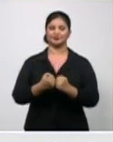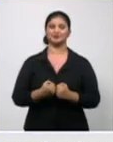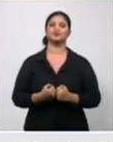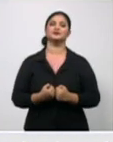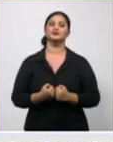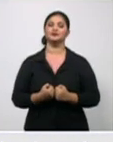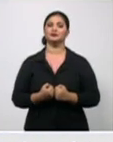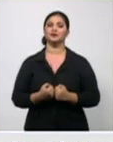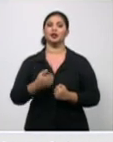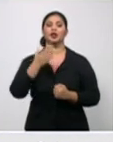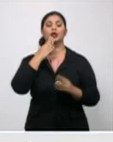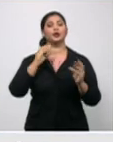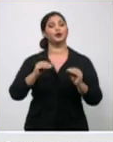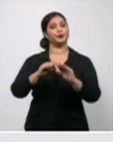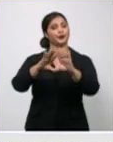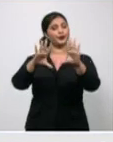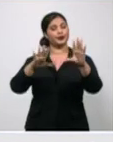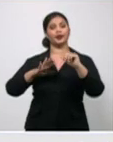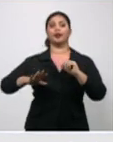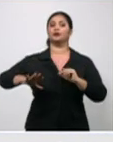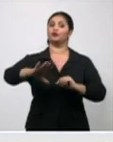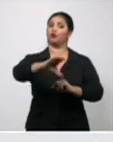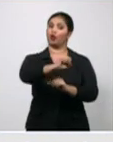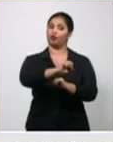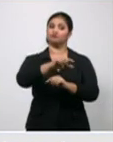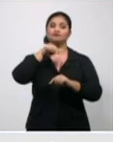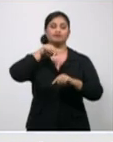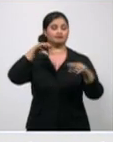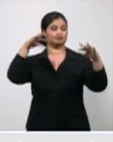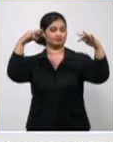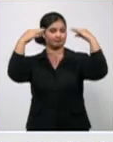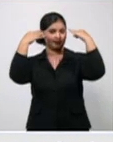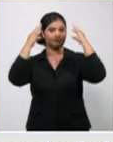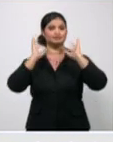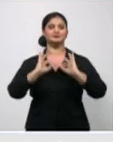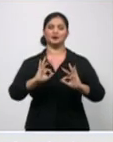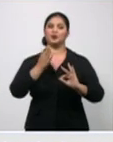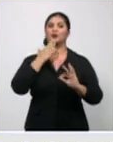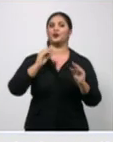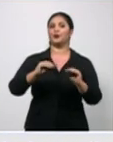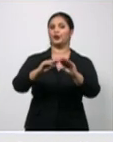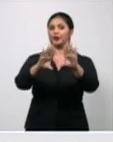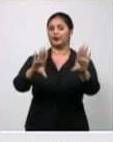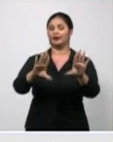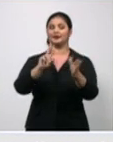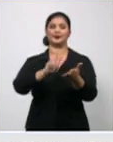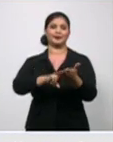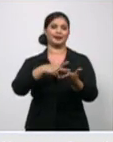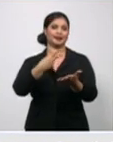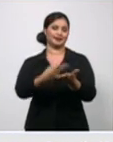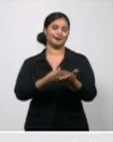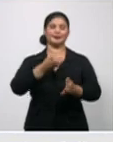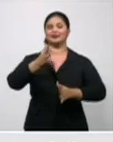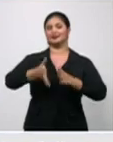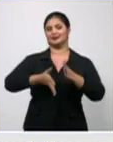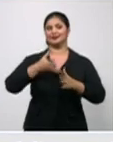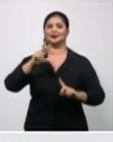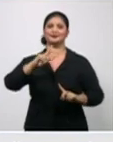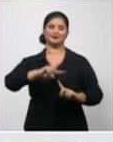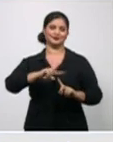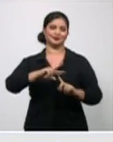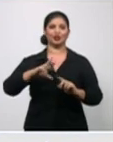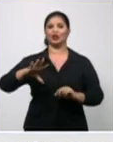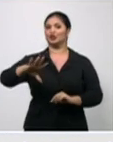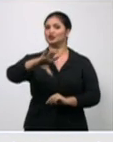posibilita esta transmisión, incluyendo la intérprete de lengua de señas, la radio que multiplica la